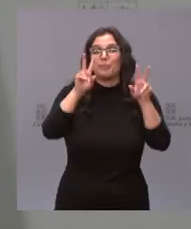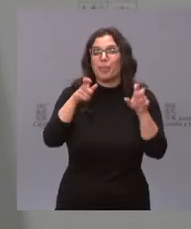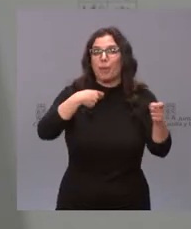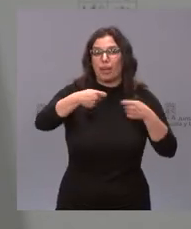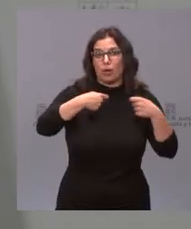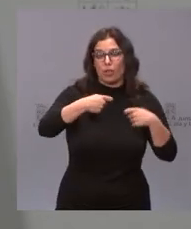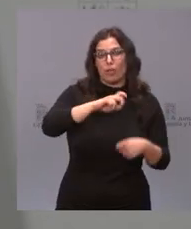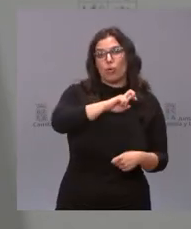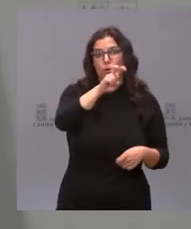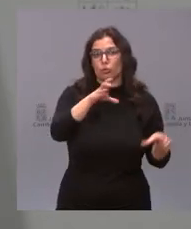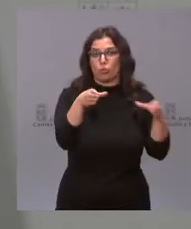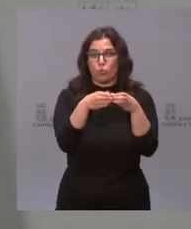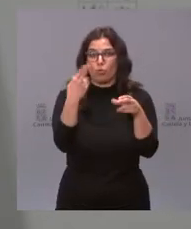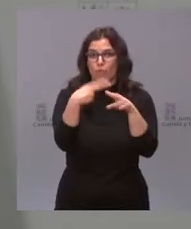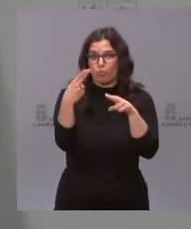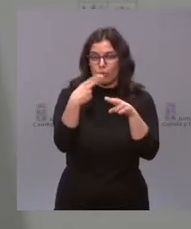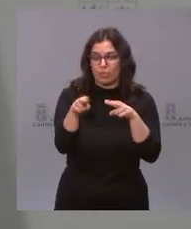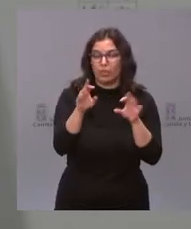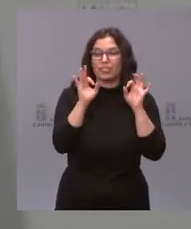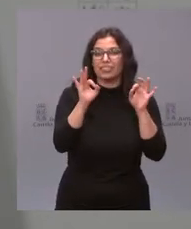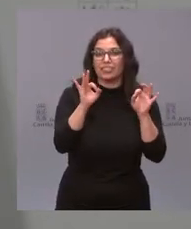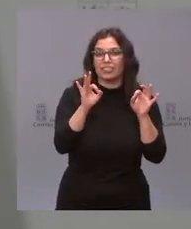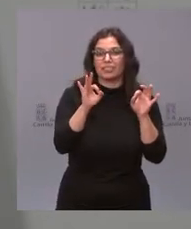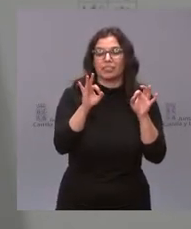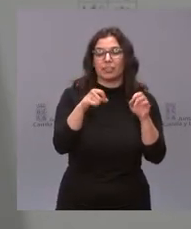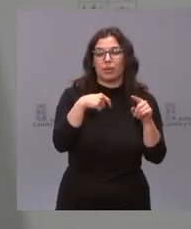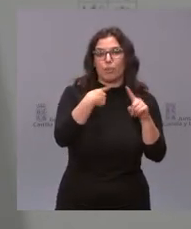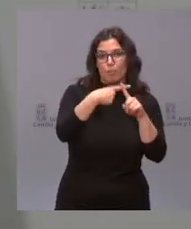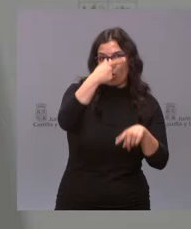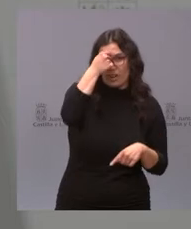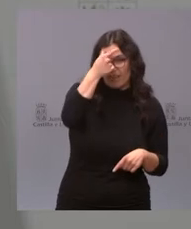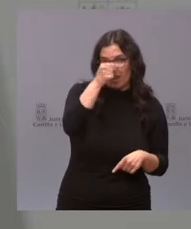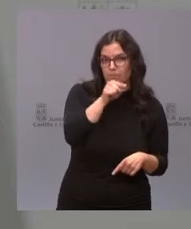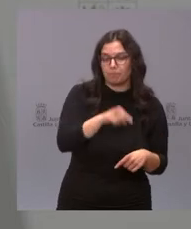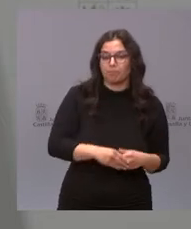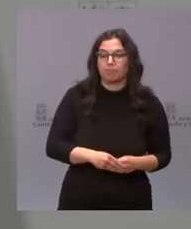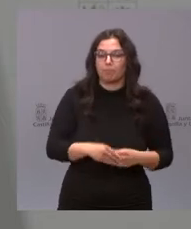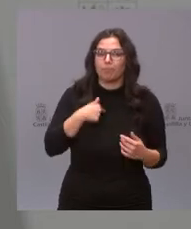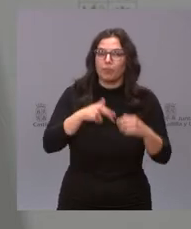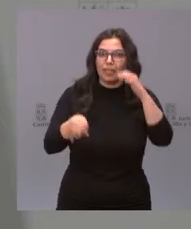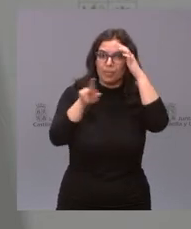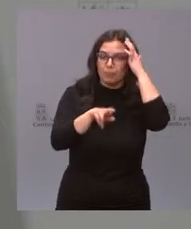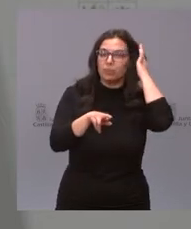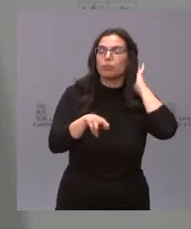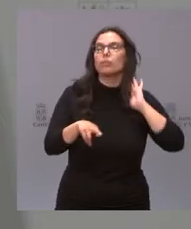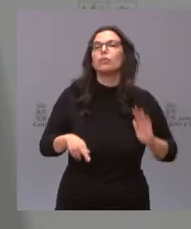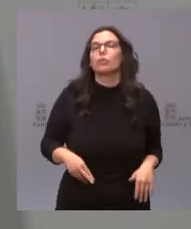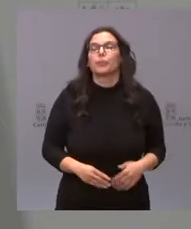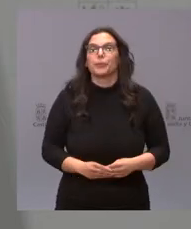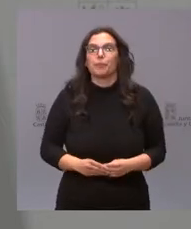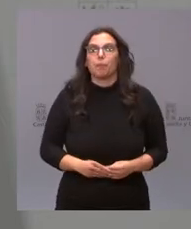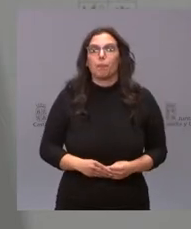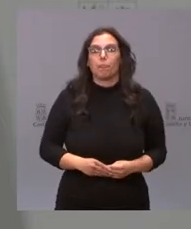con otras fuerzas políticas, en concreto el Partido por Ávila, vuelvo a insistir, hay dos